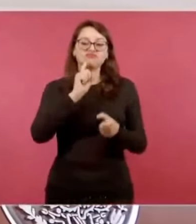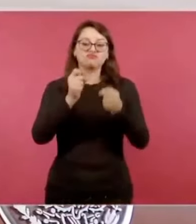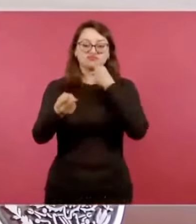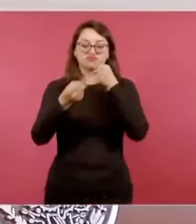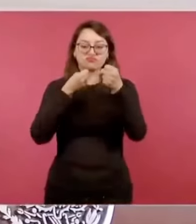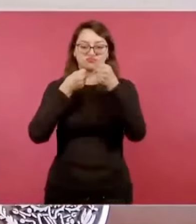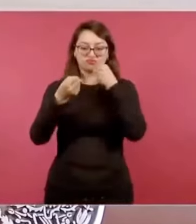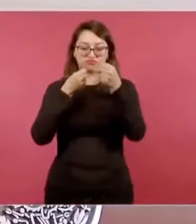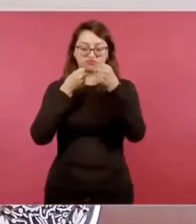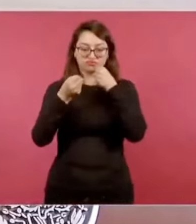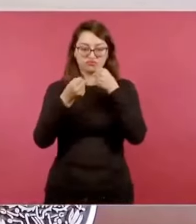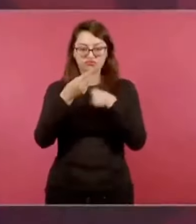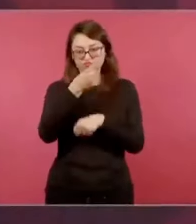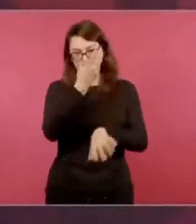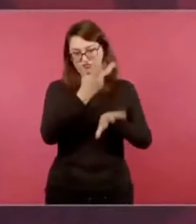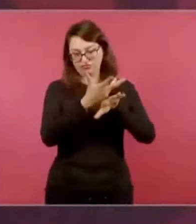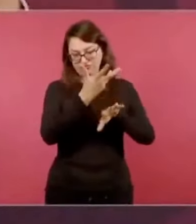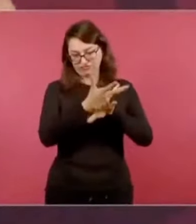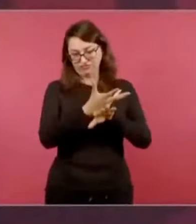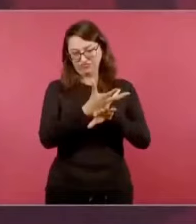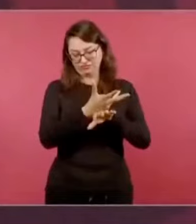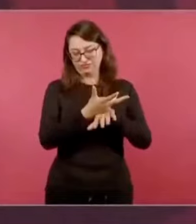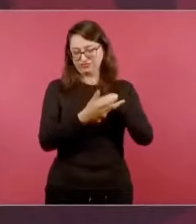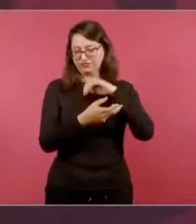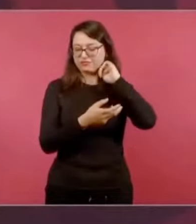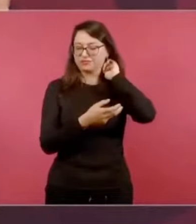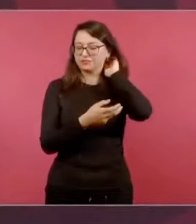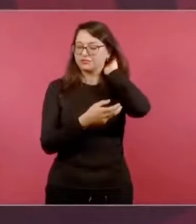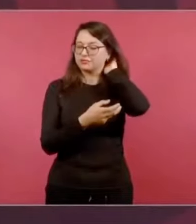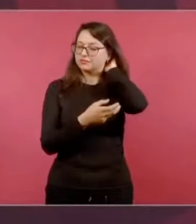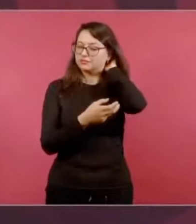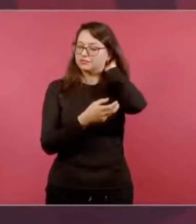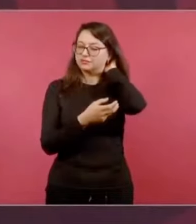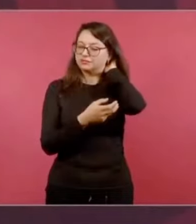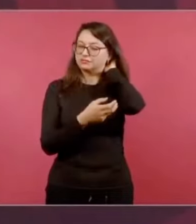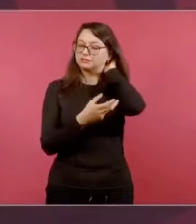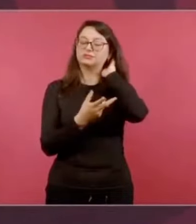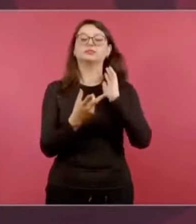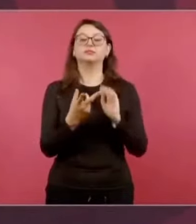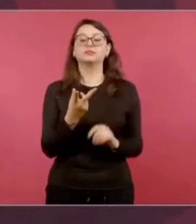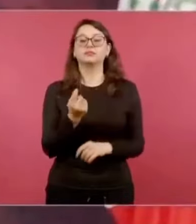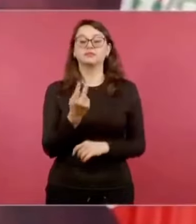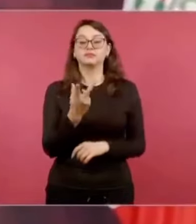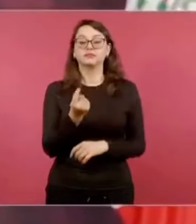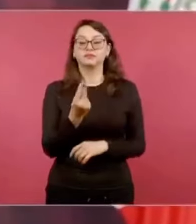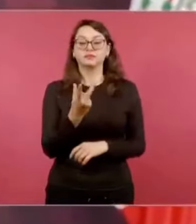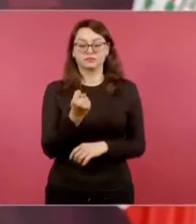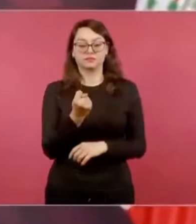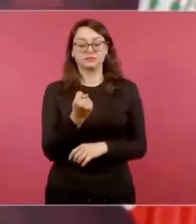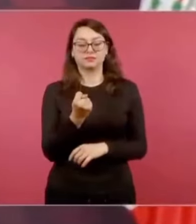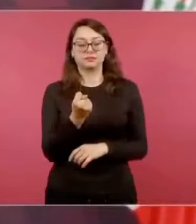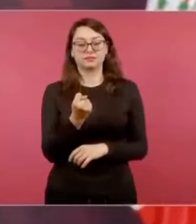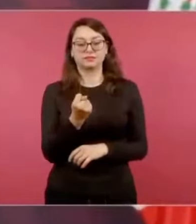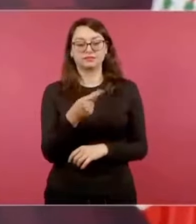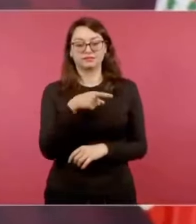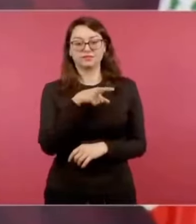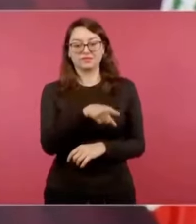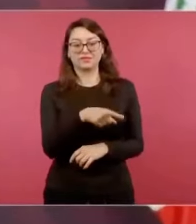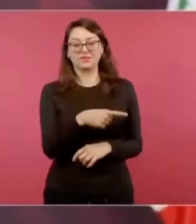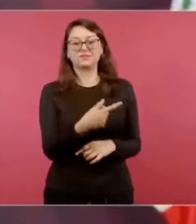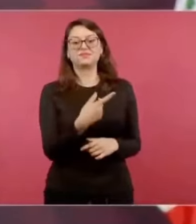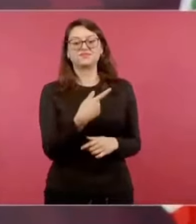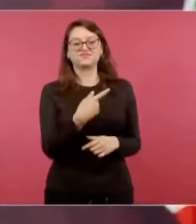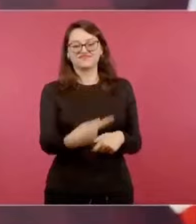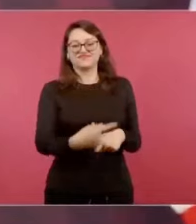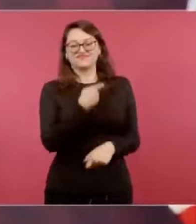televisora estadounidense, me pregunta